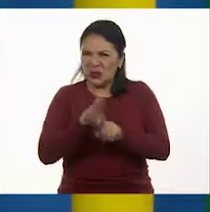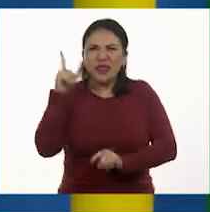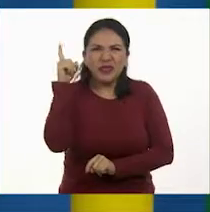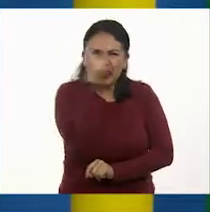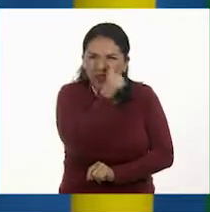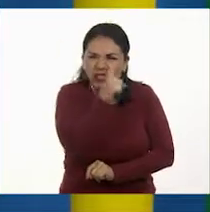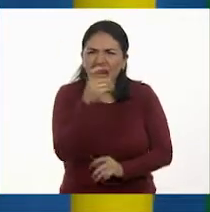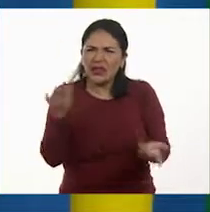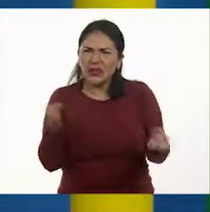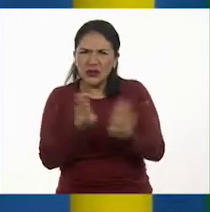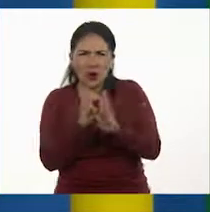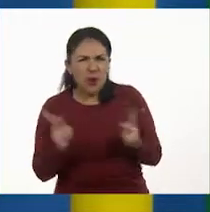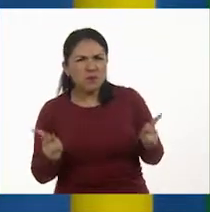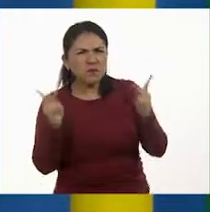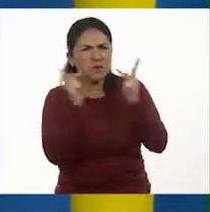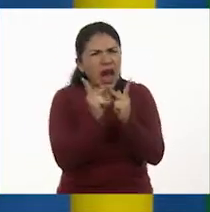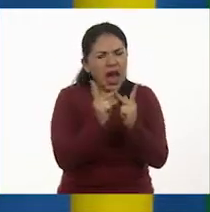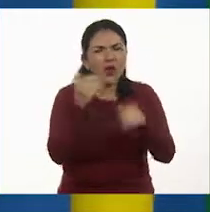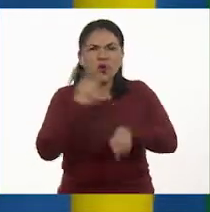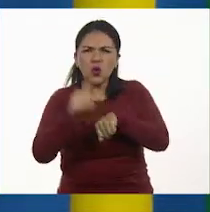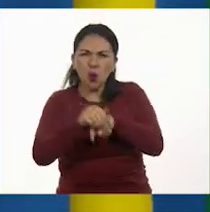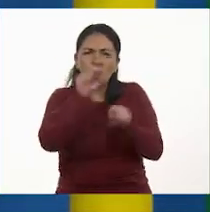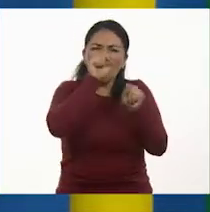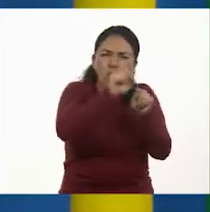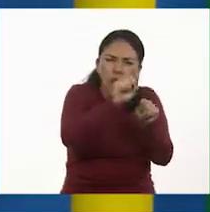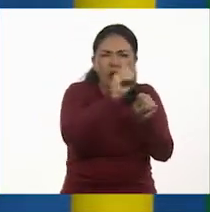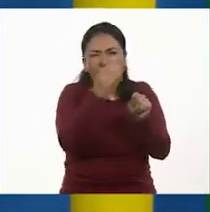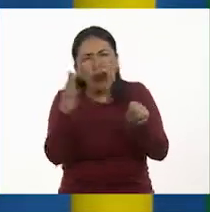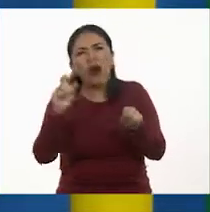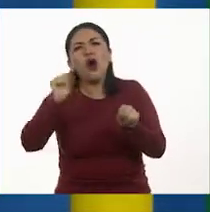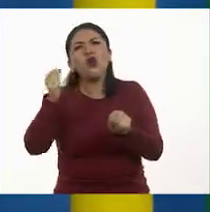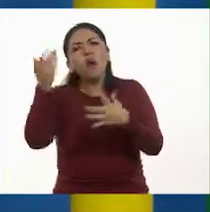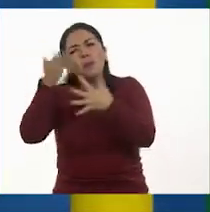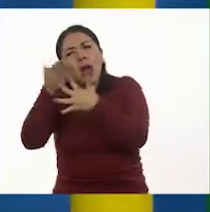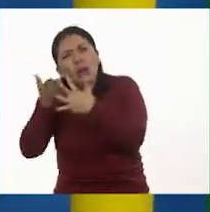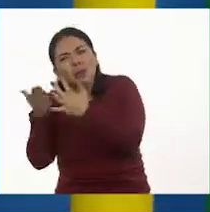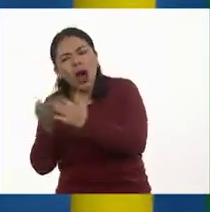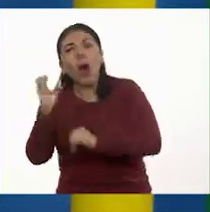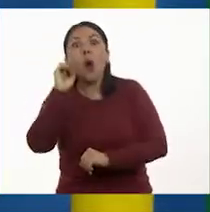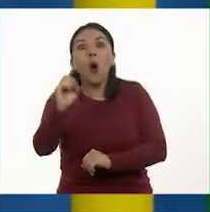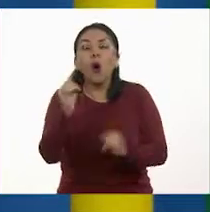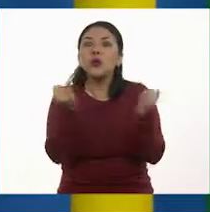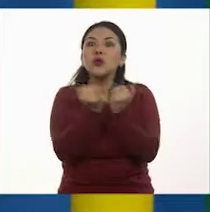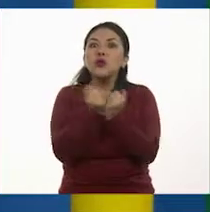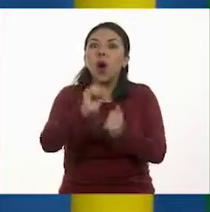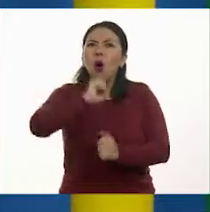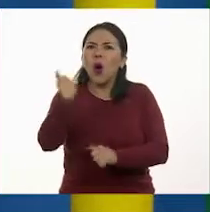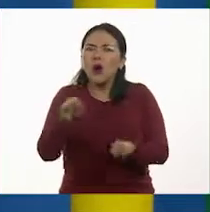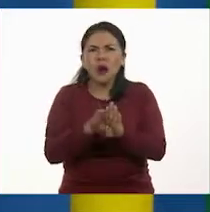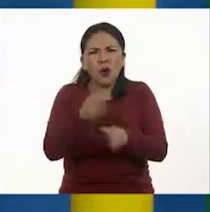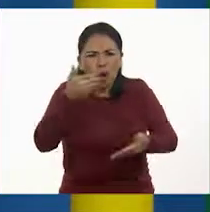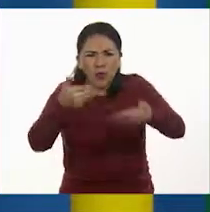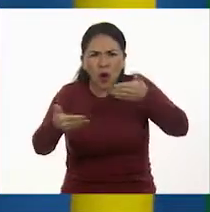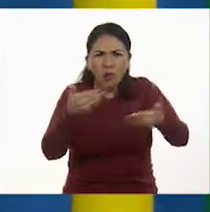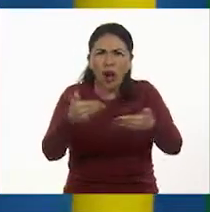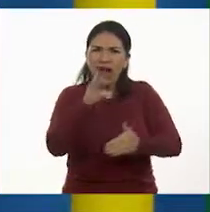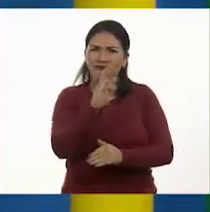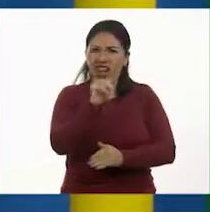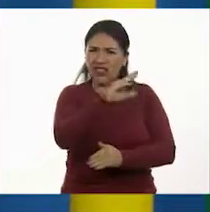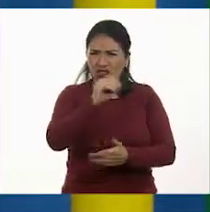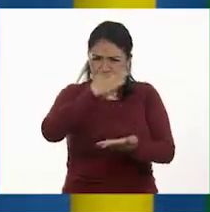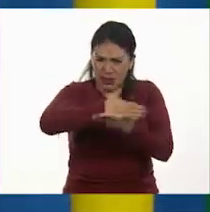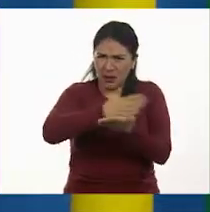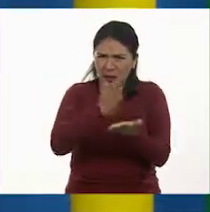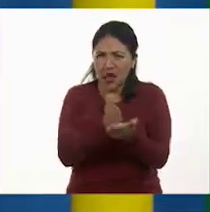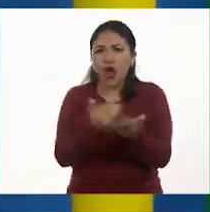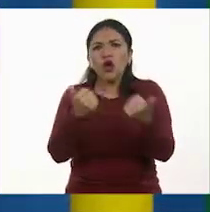hacer la equivalencia entre un número decimal y una fricción. O aún más, les cuesta trabajo comparar fracciones y números